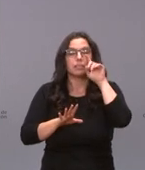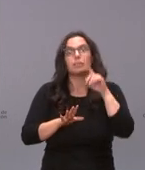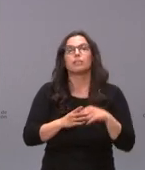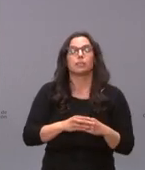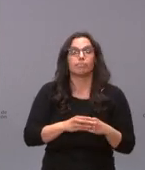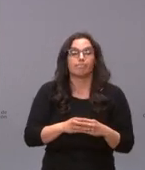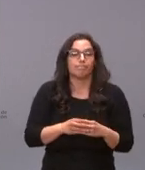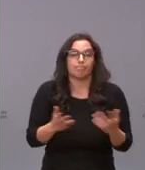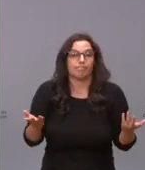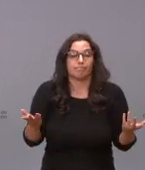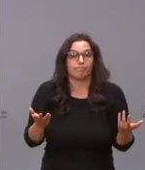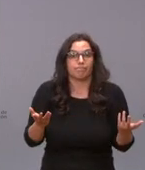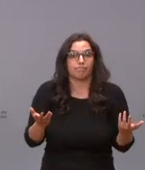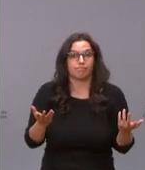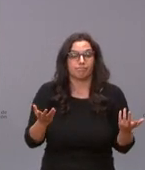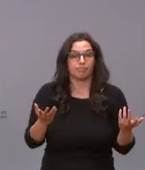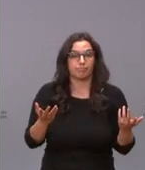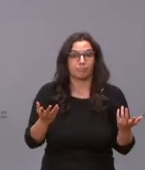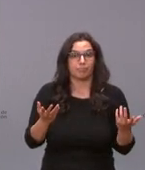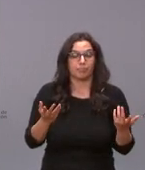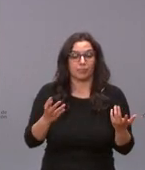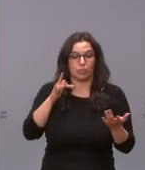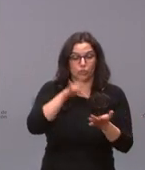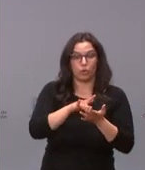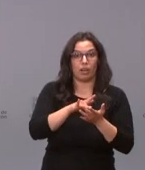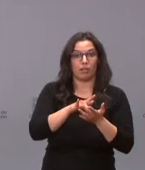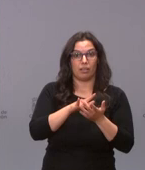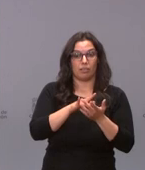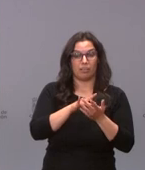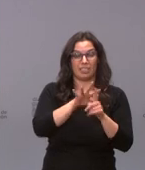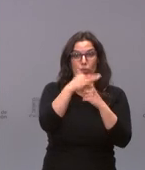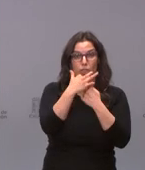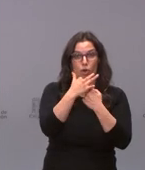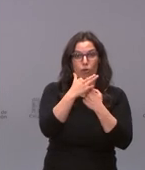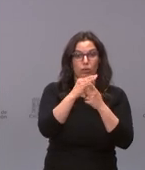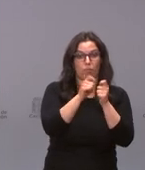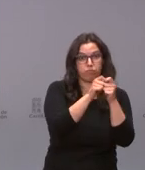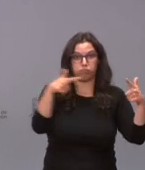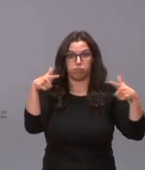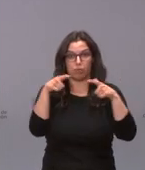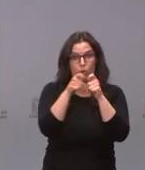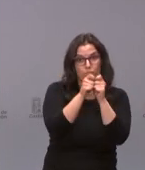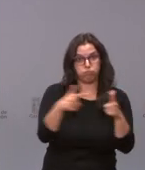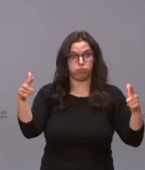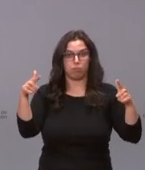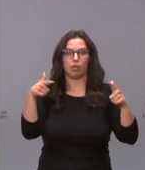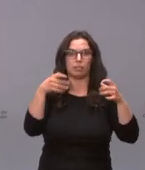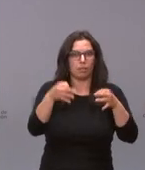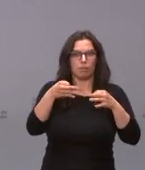como han visto en cada ola hemos ido restringiendo nunca mejor dicho las medidas restrictivas